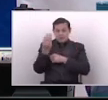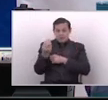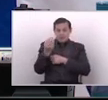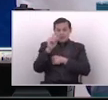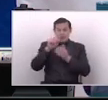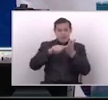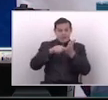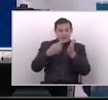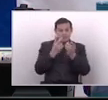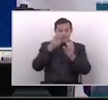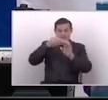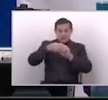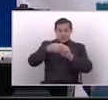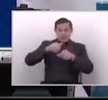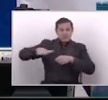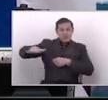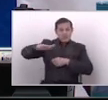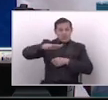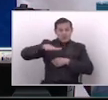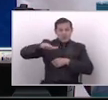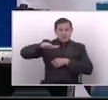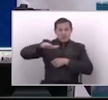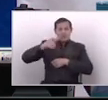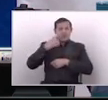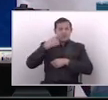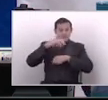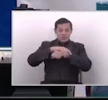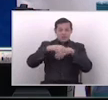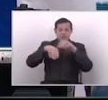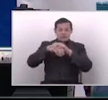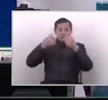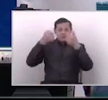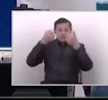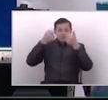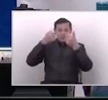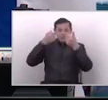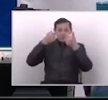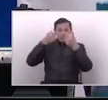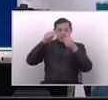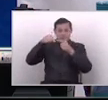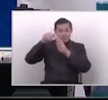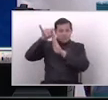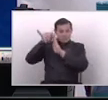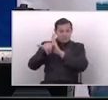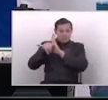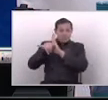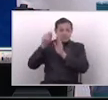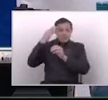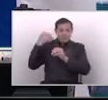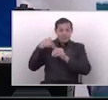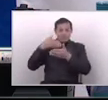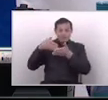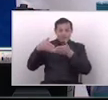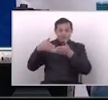una vez, entrando al lugar, donde está, resguardada, ella